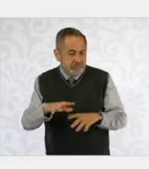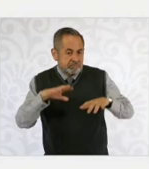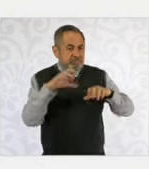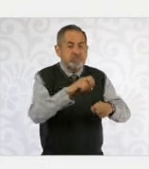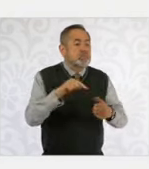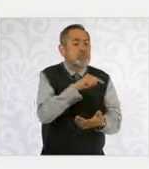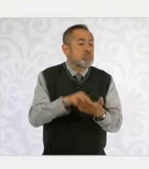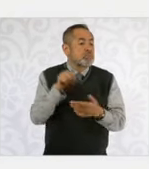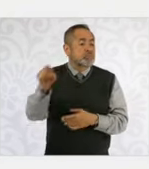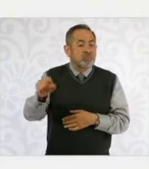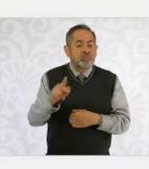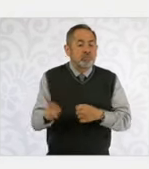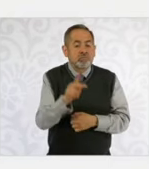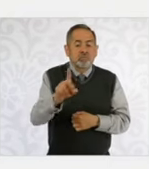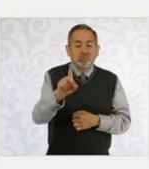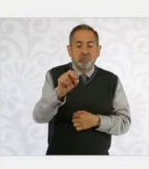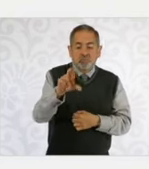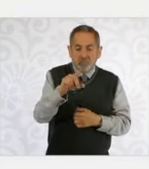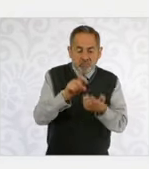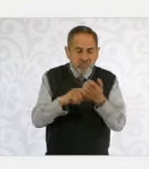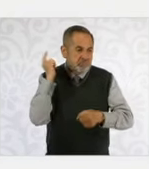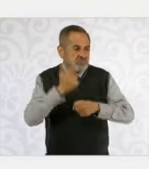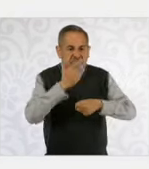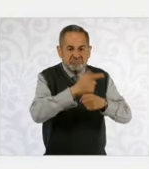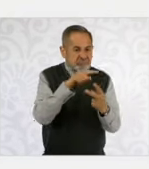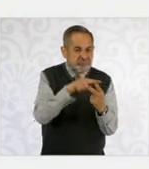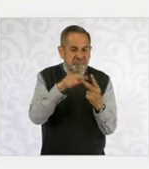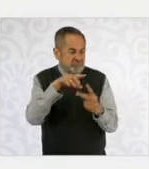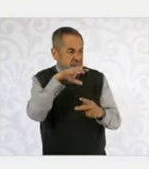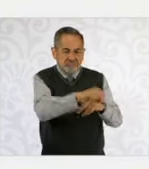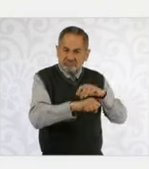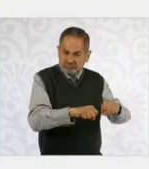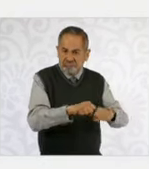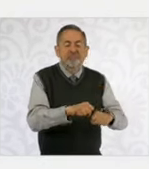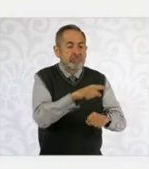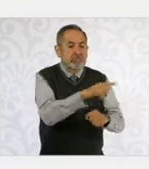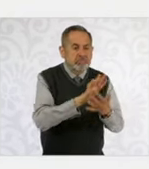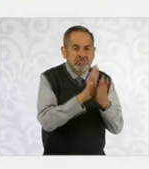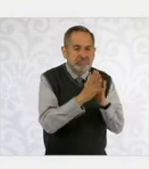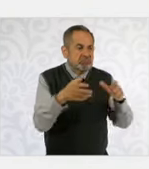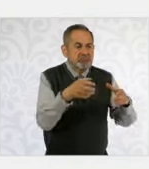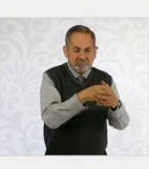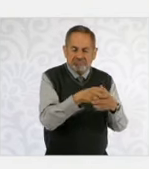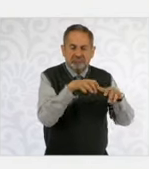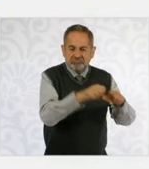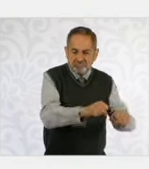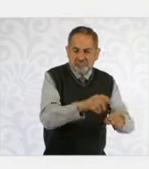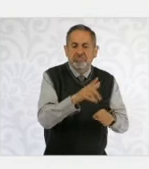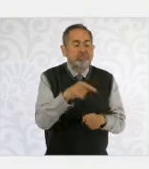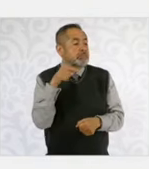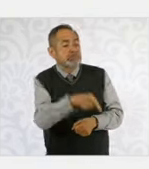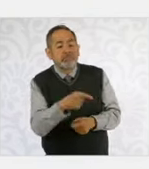en Dolores Hidalgo, fueron detenidos dos objetivos prioritarios que presuntamente operaban para un cártel con presencia en la entidad, a quienes se les